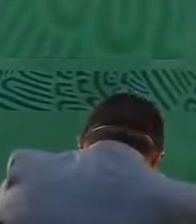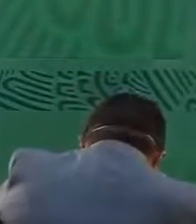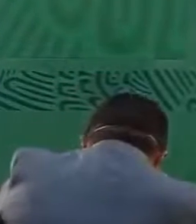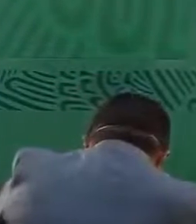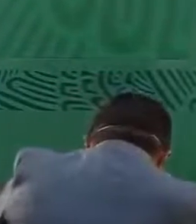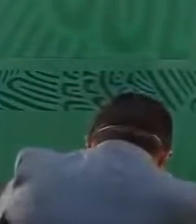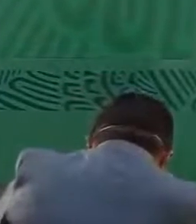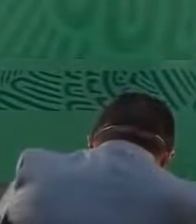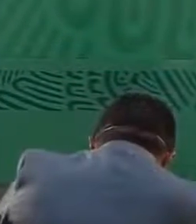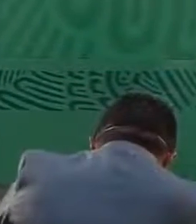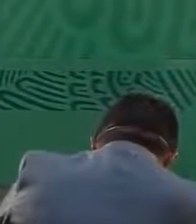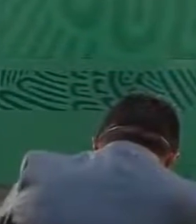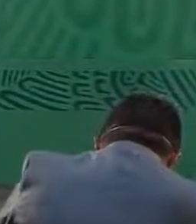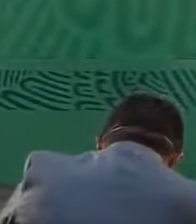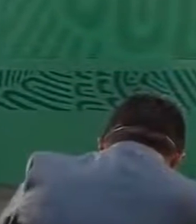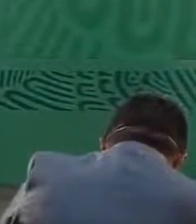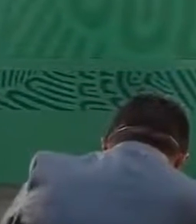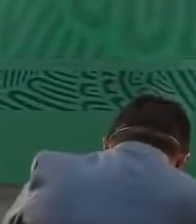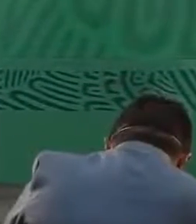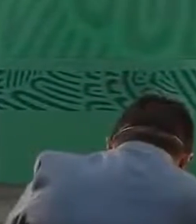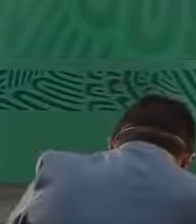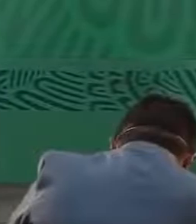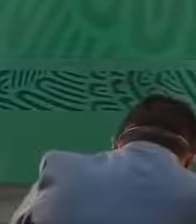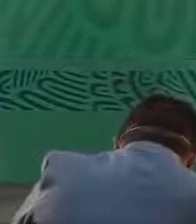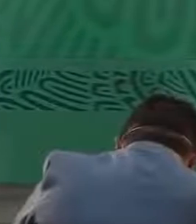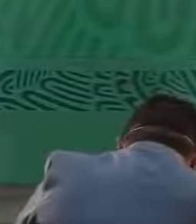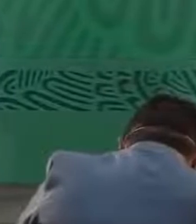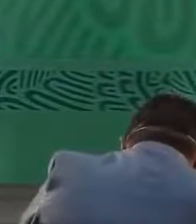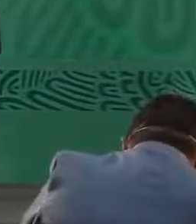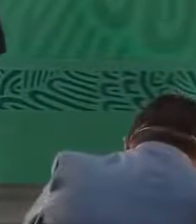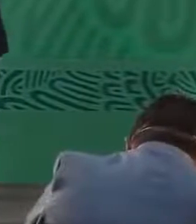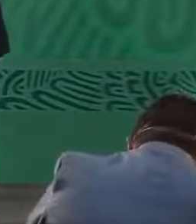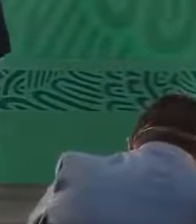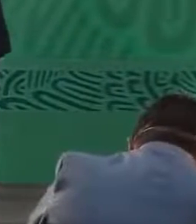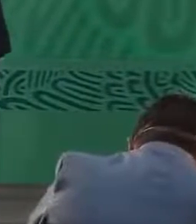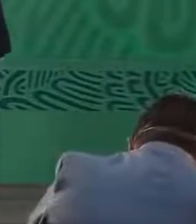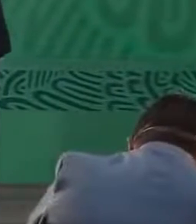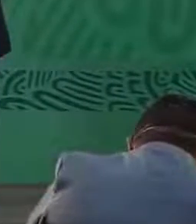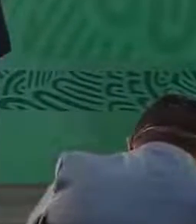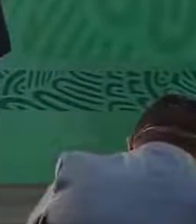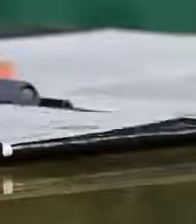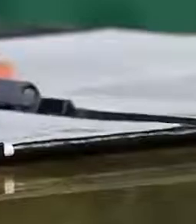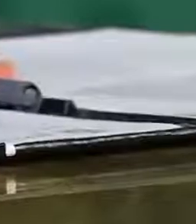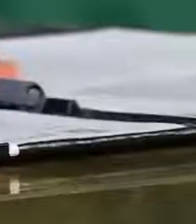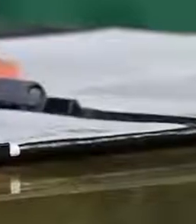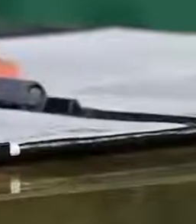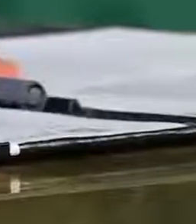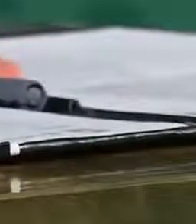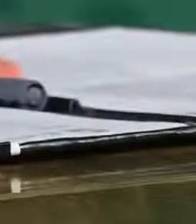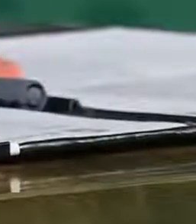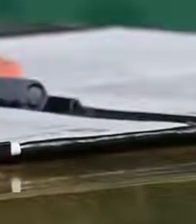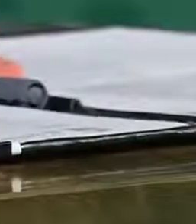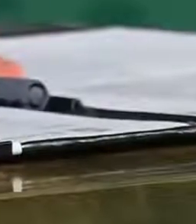adelante ustedes ustedes ustedes acá usted